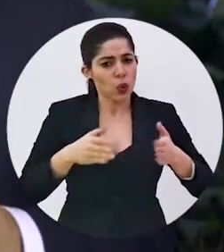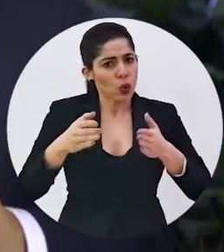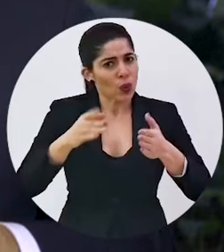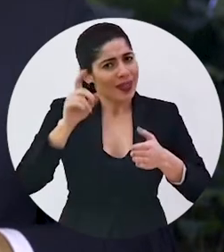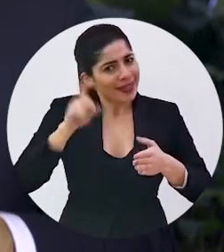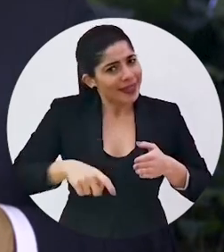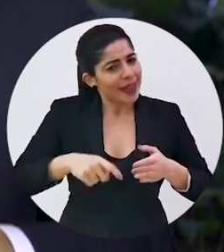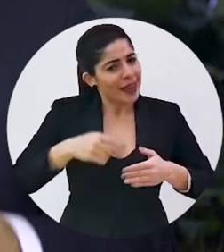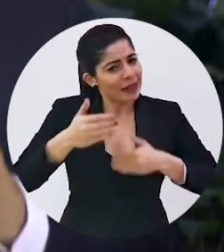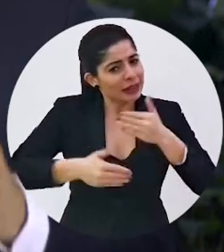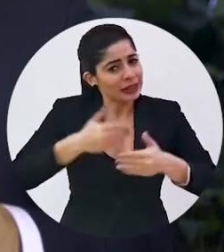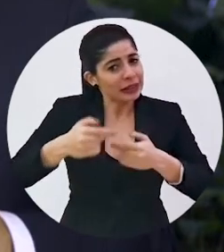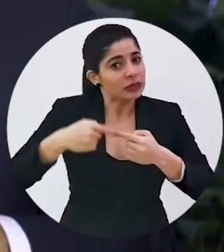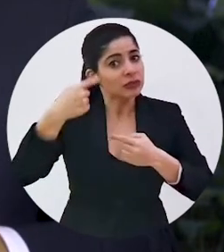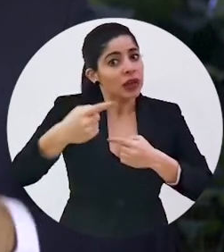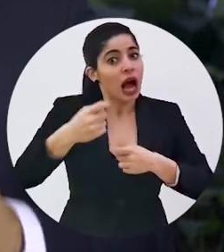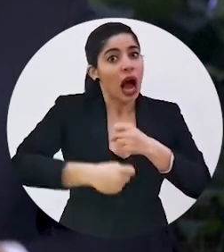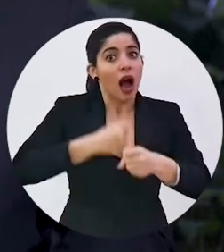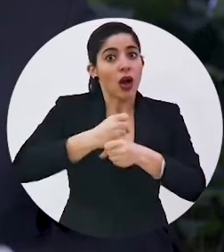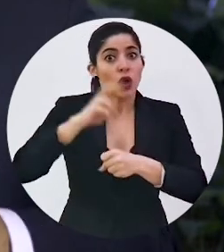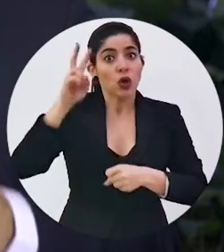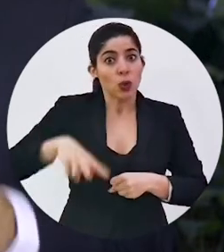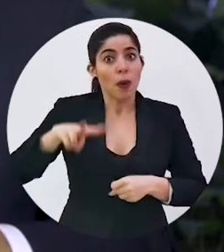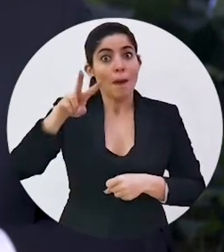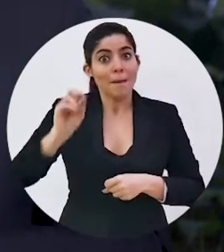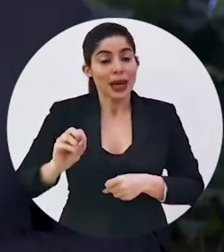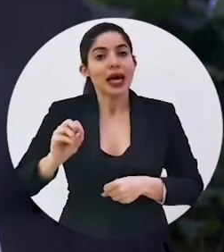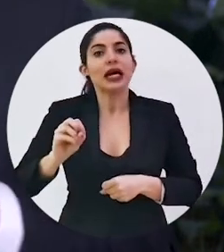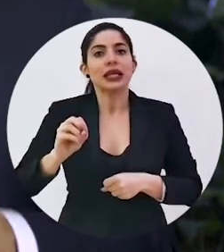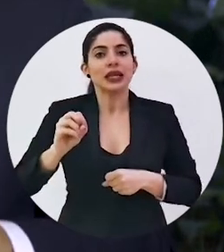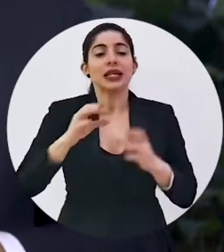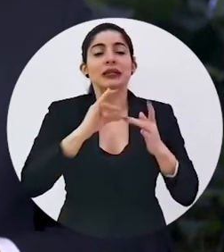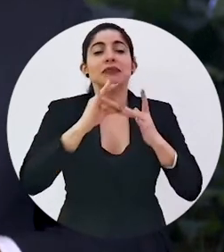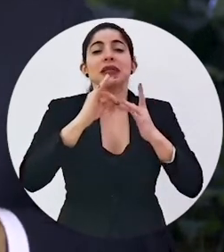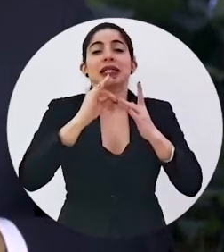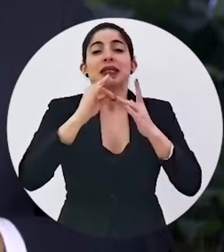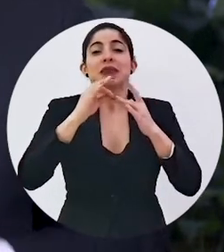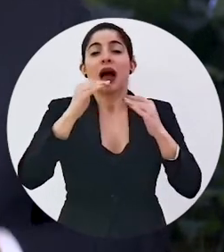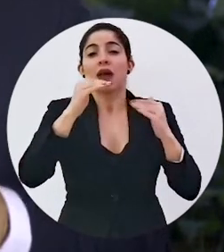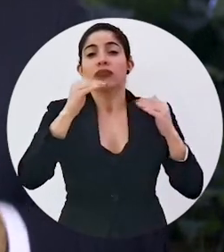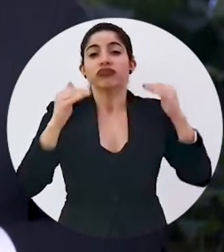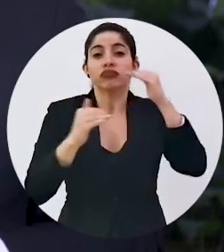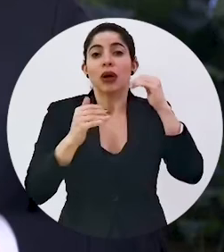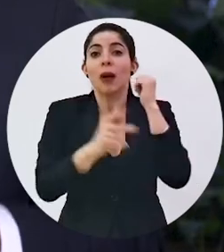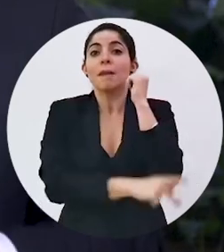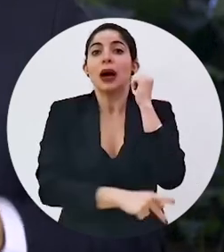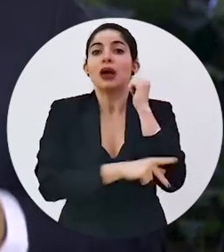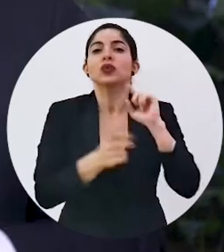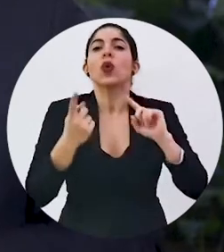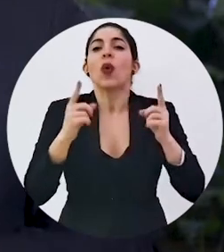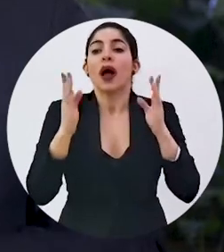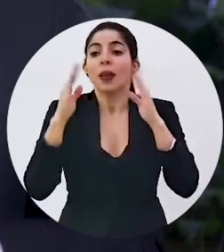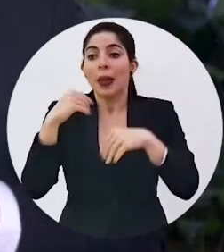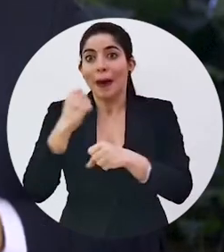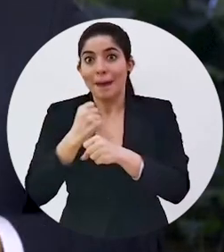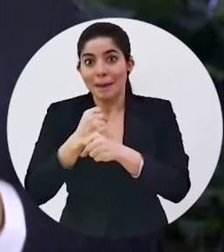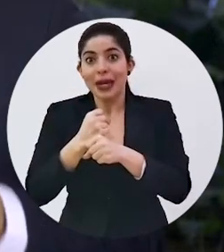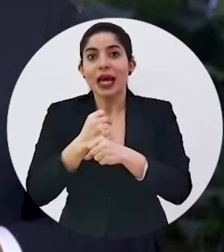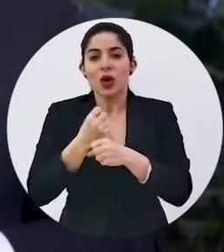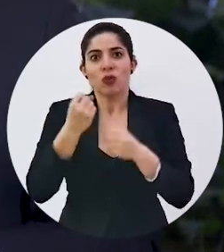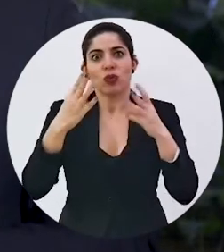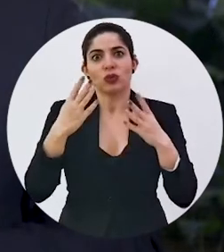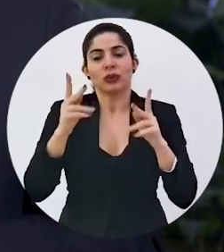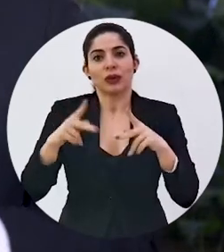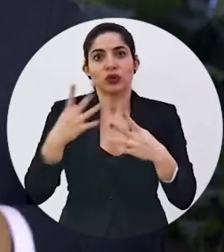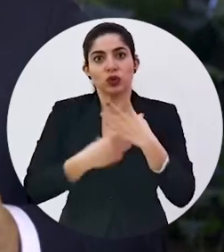Una ruta que tiene que llevarnos en el año 2020 a reducir la principal brecha de nuestro país, que es el